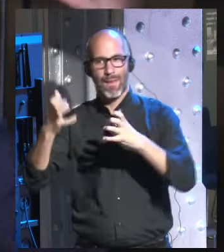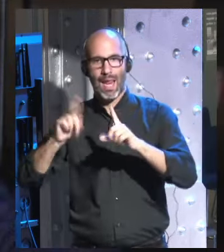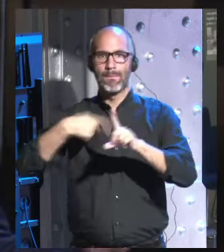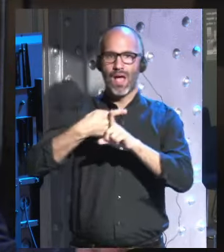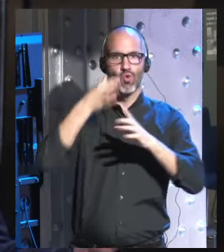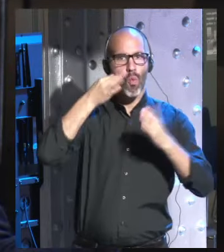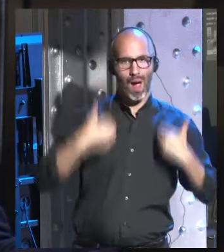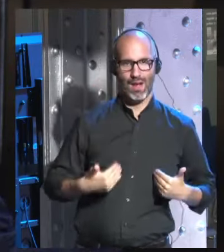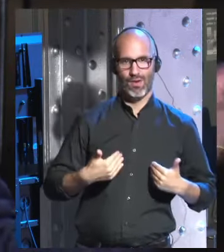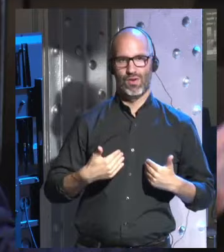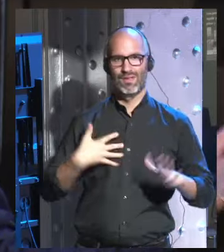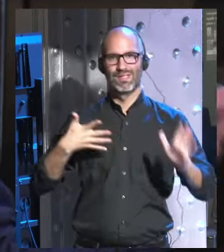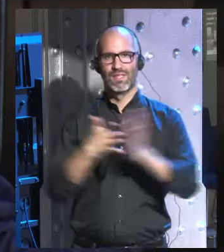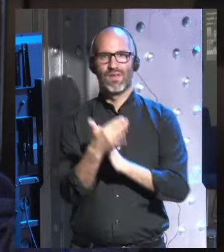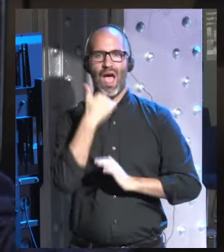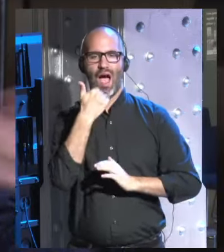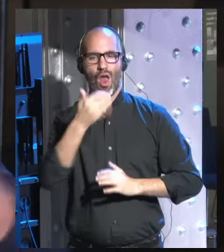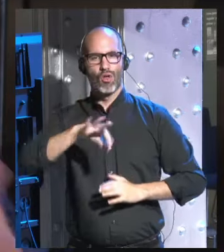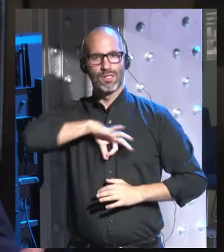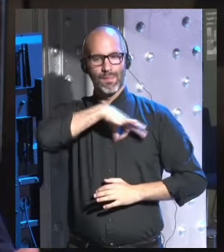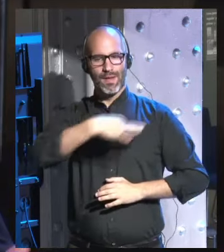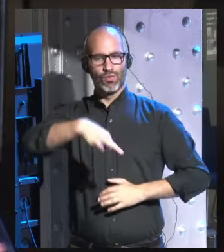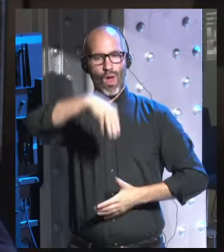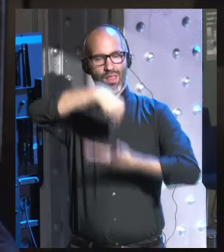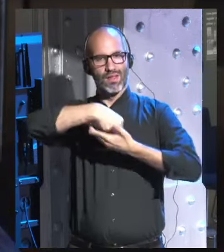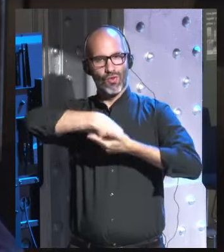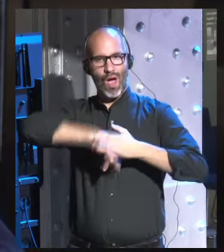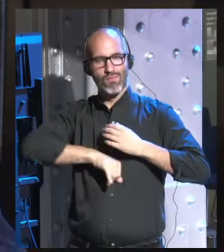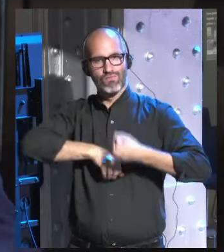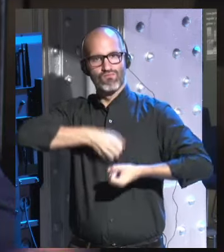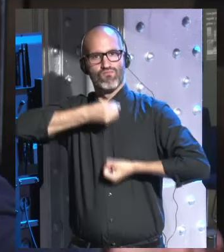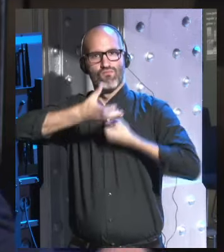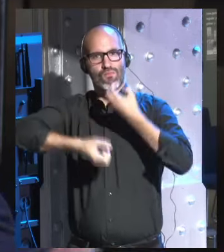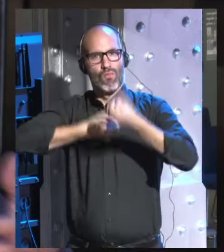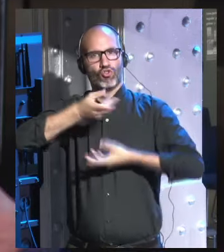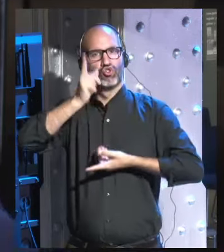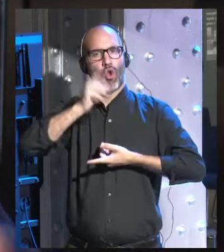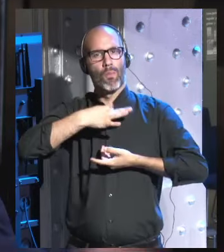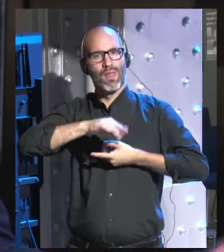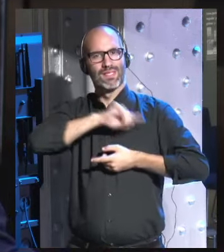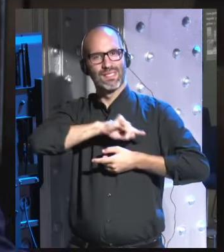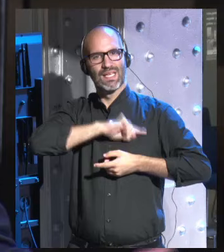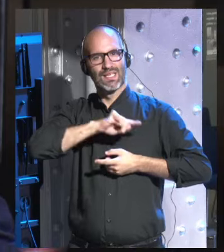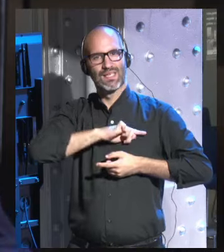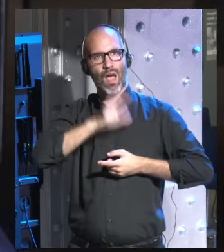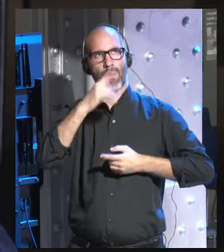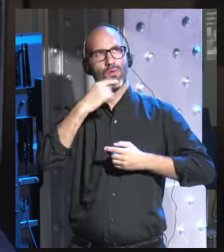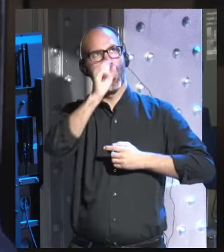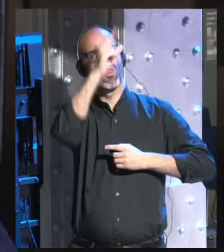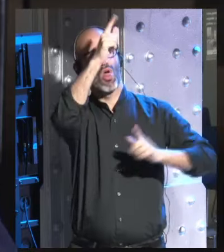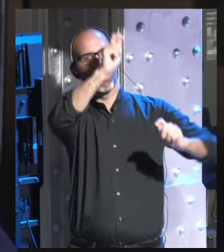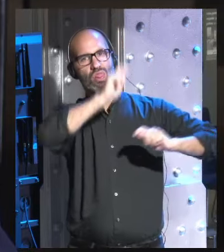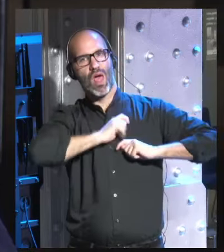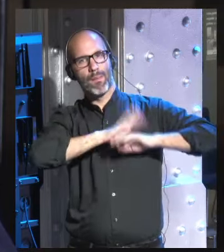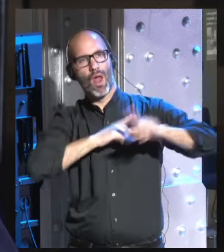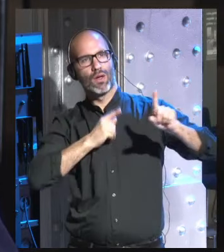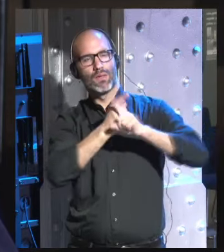emociones de algo espiritual que solo pueden sentir los humanos porque viene de Dios para disfrutar